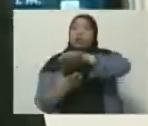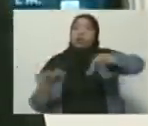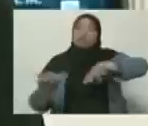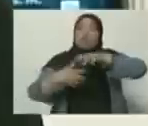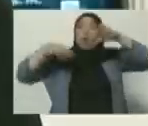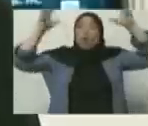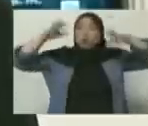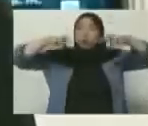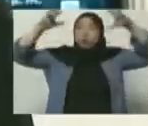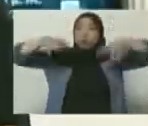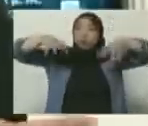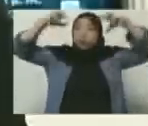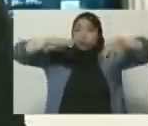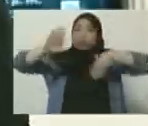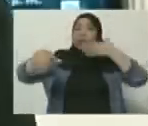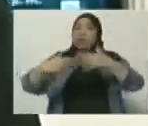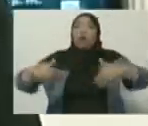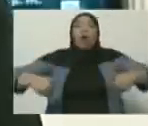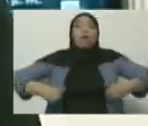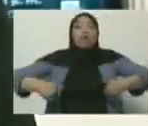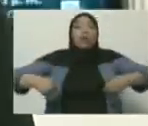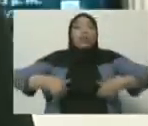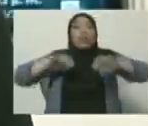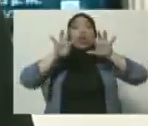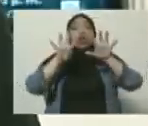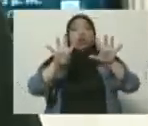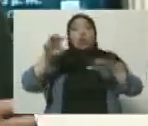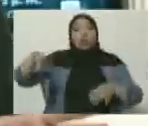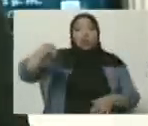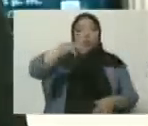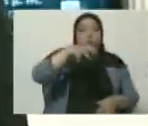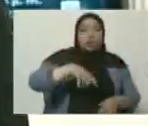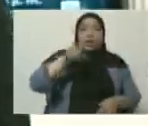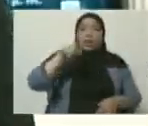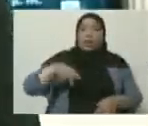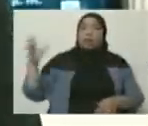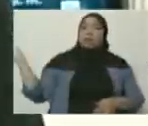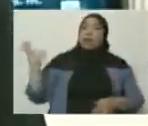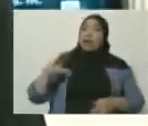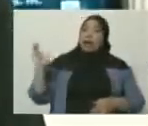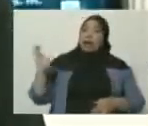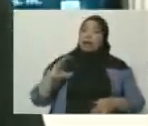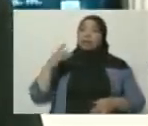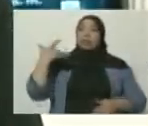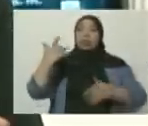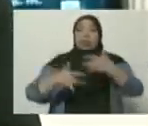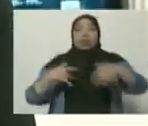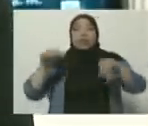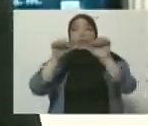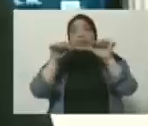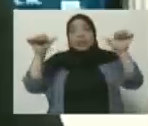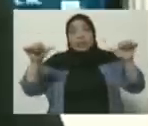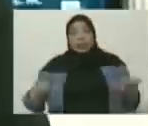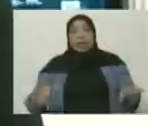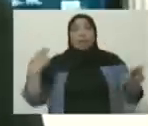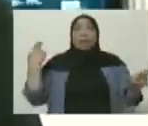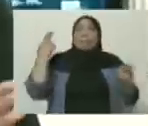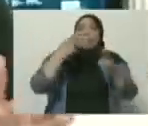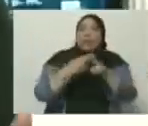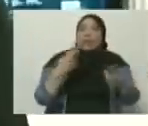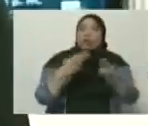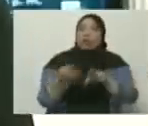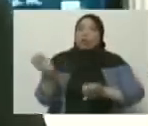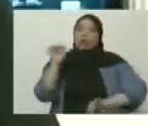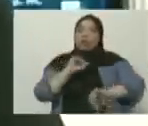nuestro país que está previsto que afecte a nueve estados y al distrito capital. Las autoridades venezolanas han activado todo el sistema de riesgo de nuestro país con más de